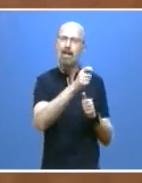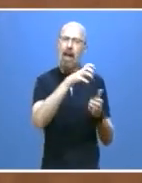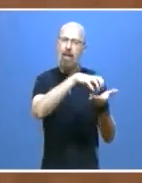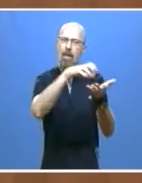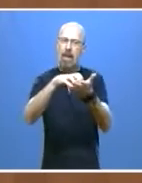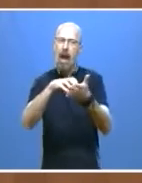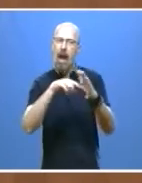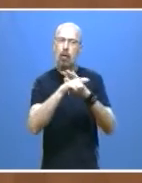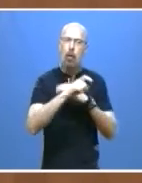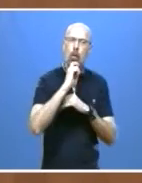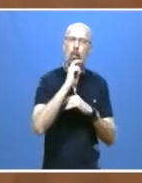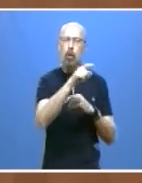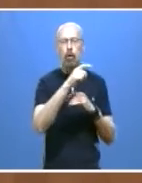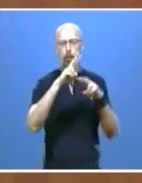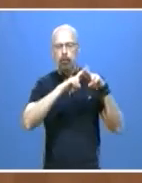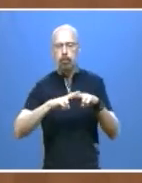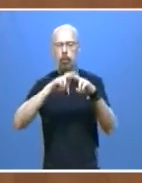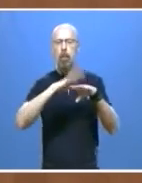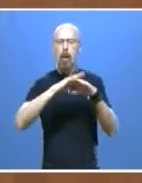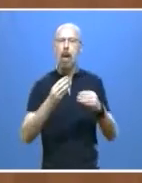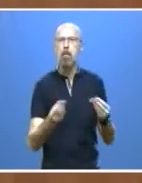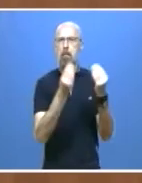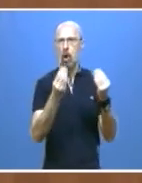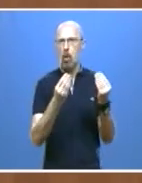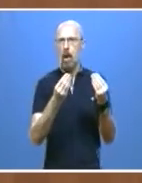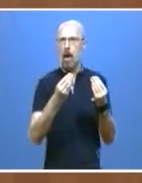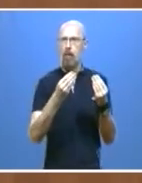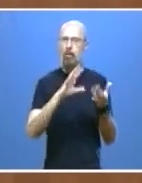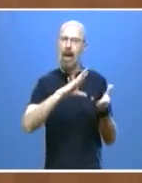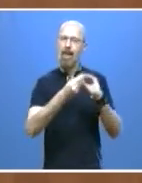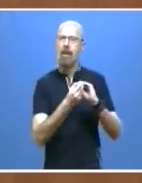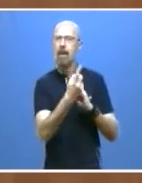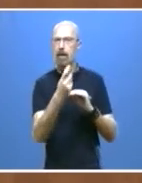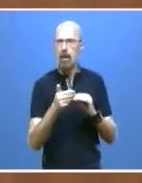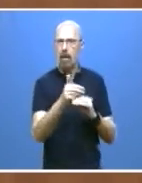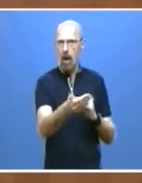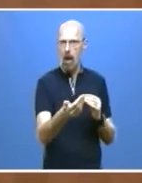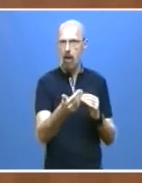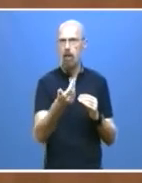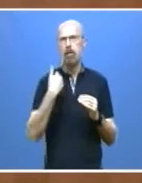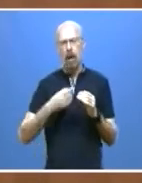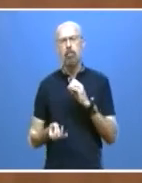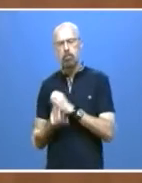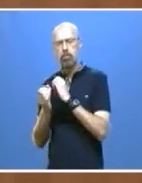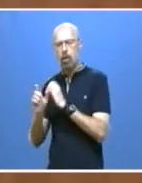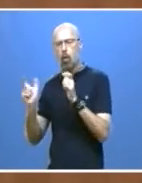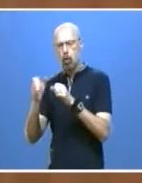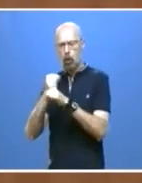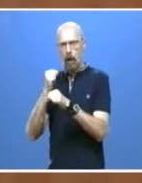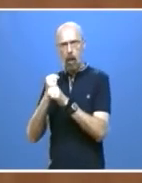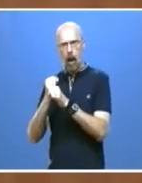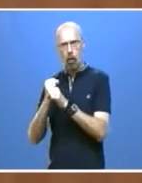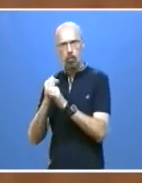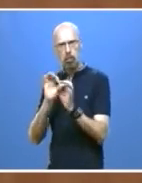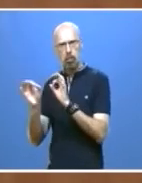mejorarlo y para adaptarlo a las nuevas necesidades. Se han puesto en marcha ya grupos de trabajo para la elaboración de la